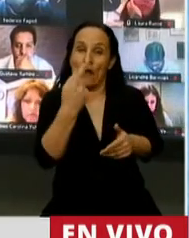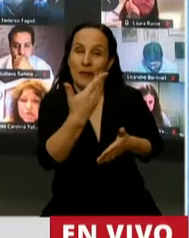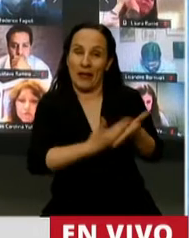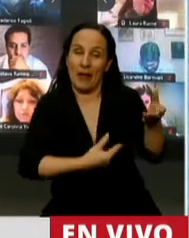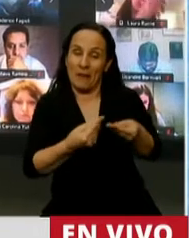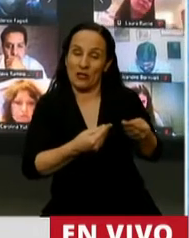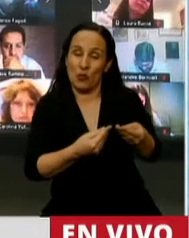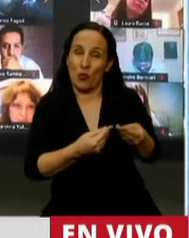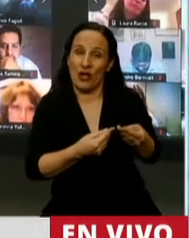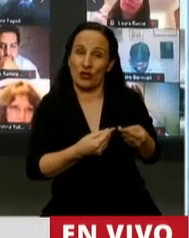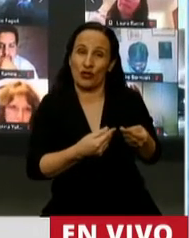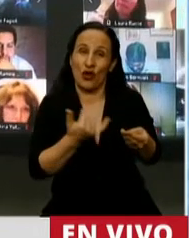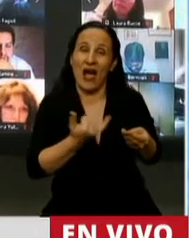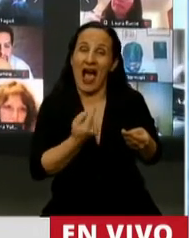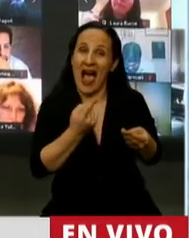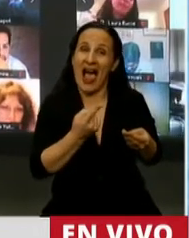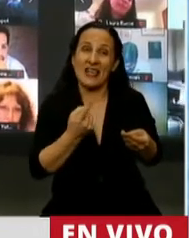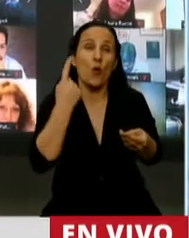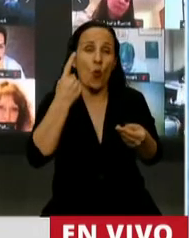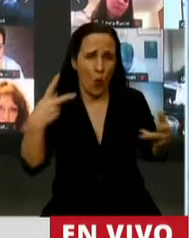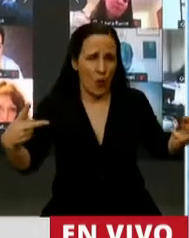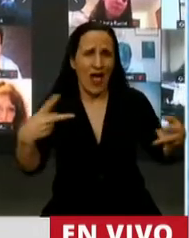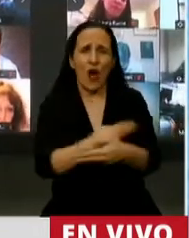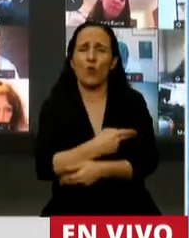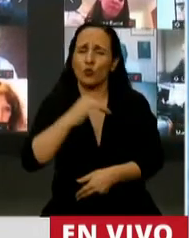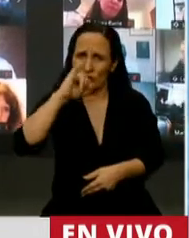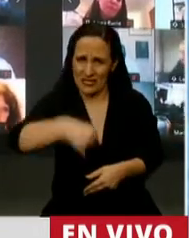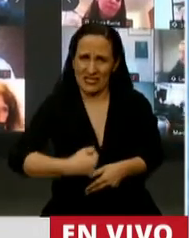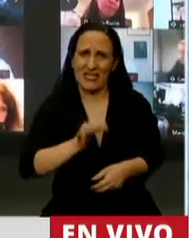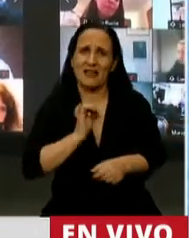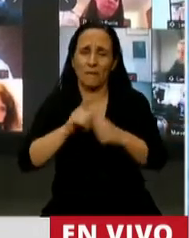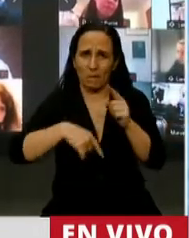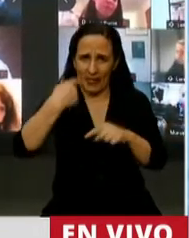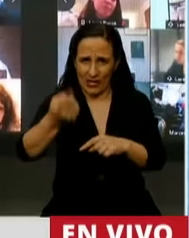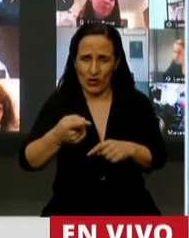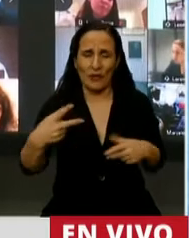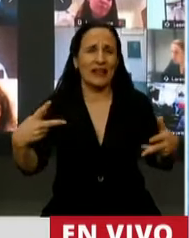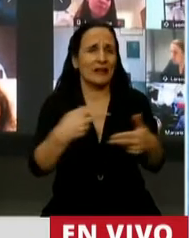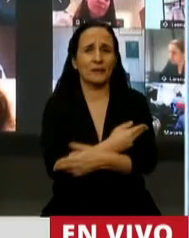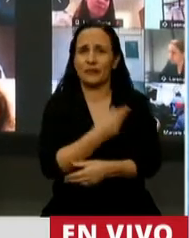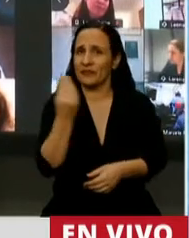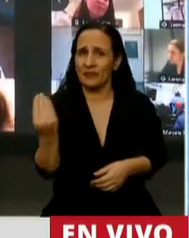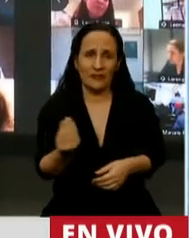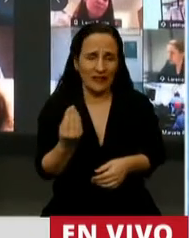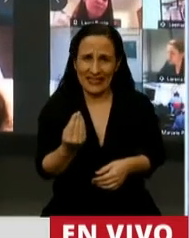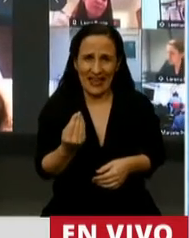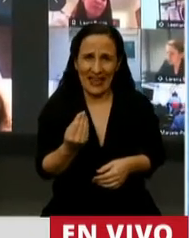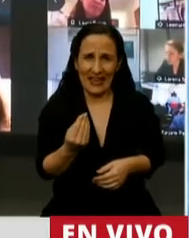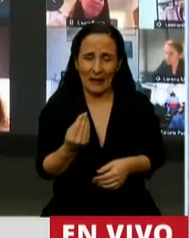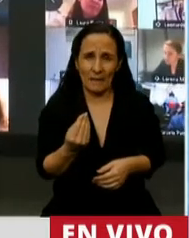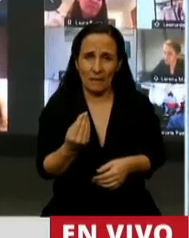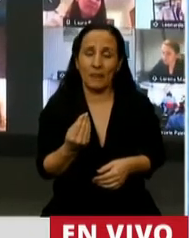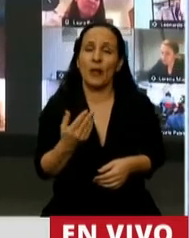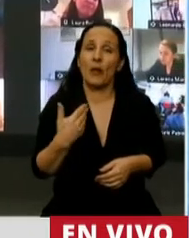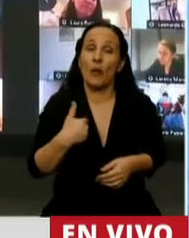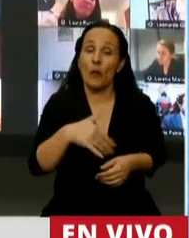tratando hay un solo gran ajuste, un solo ajuste para el año que viene. El único ajuste que contiene nuestro presupuesto es